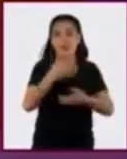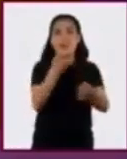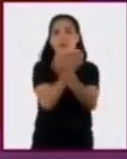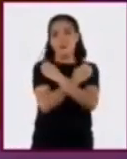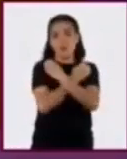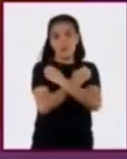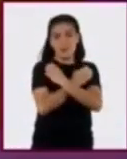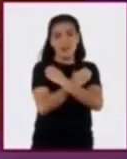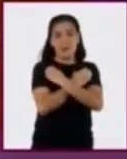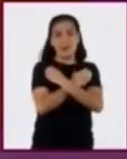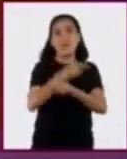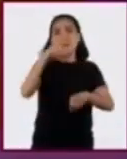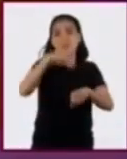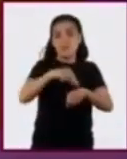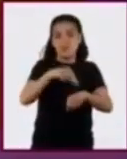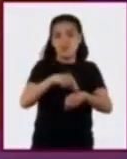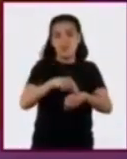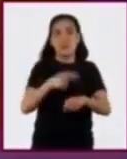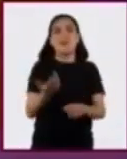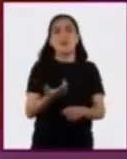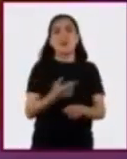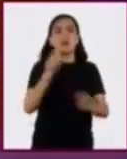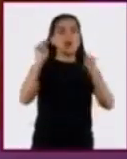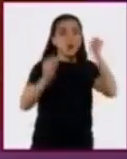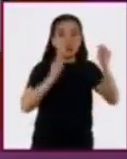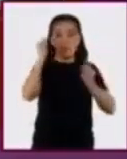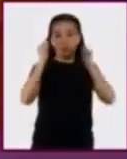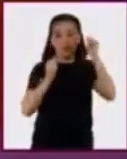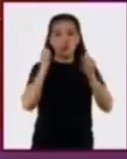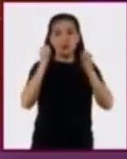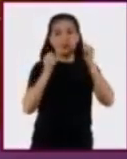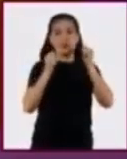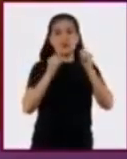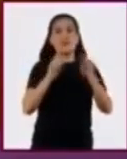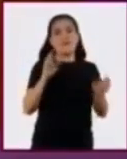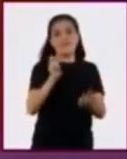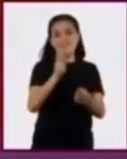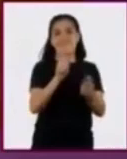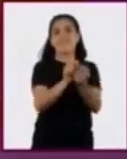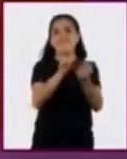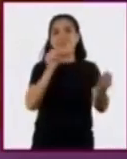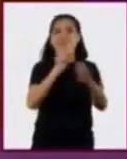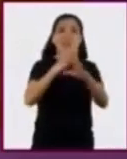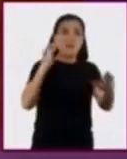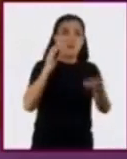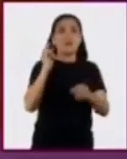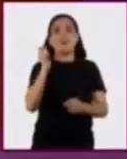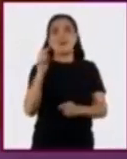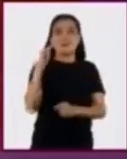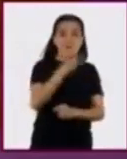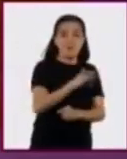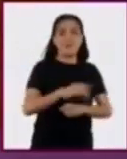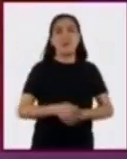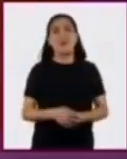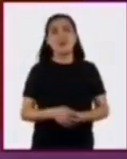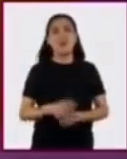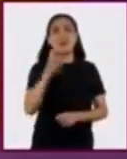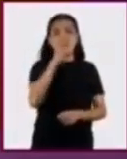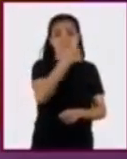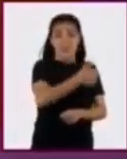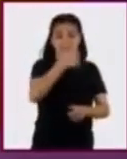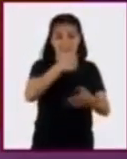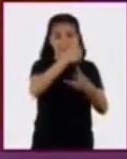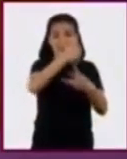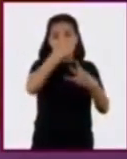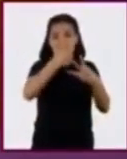educación, medicina, turismo y transporte. ¿Observaron cómo cada uno de